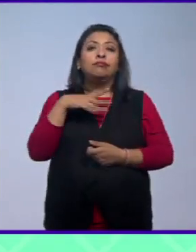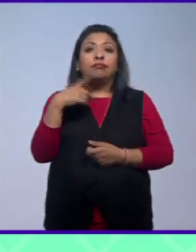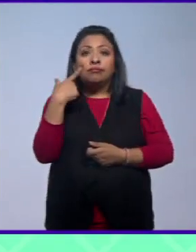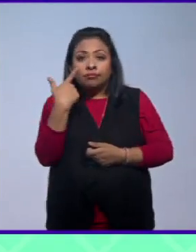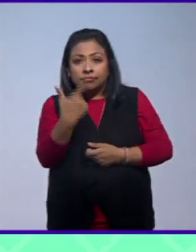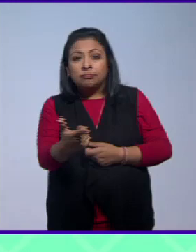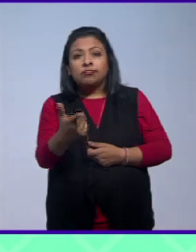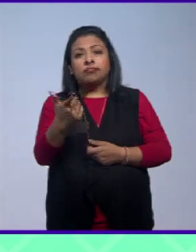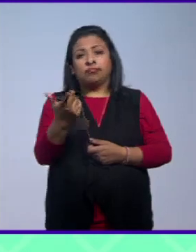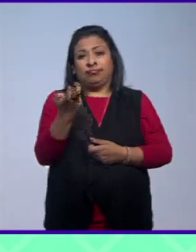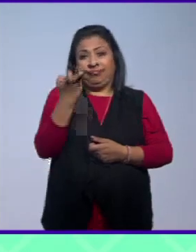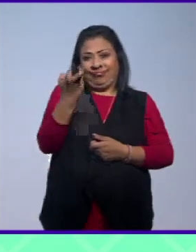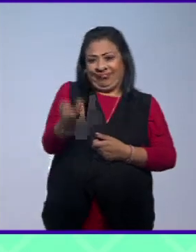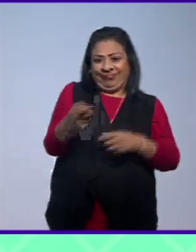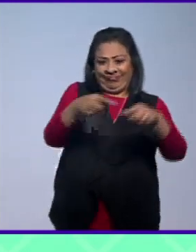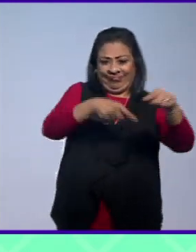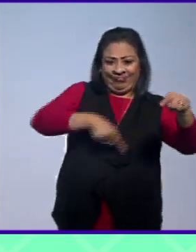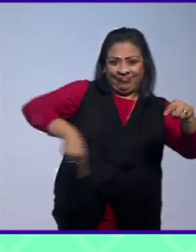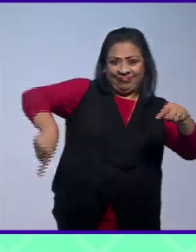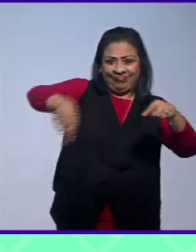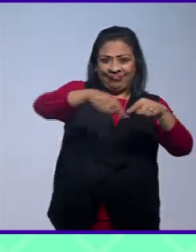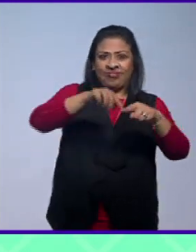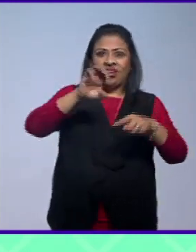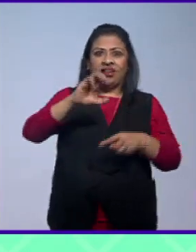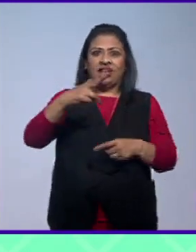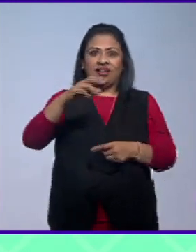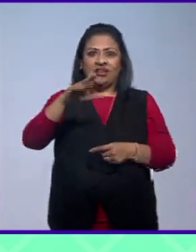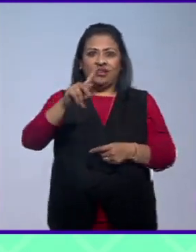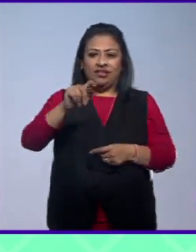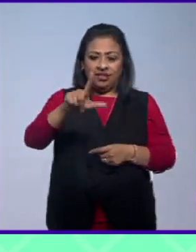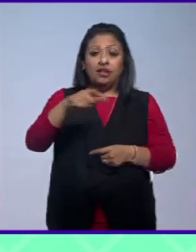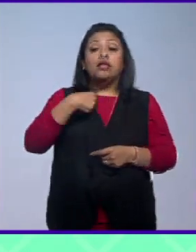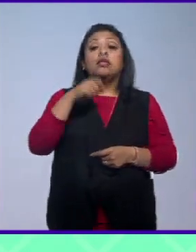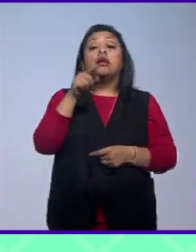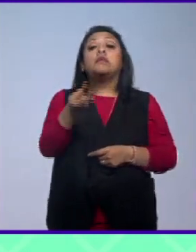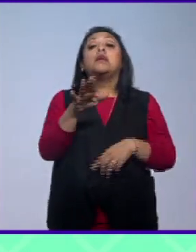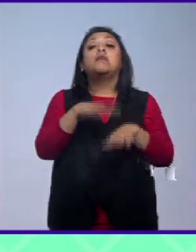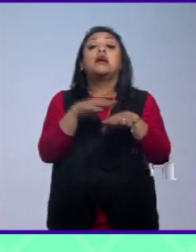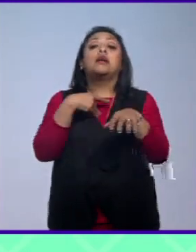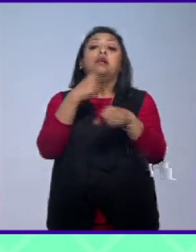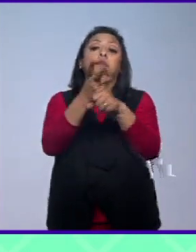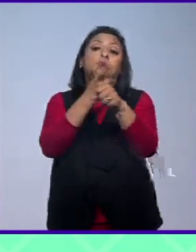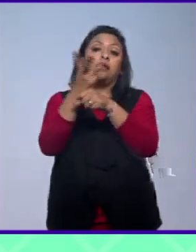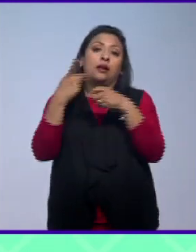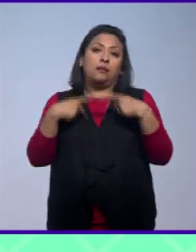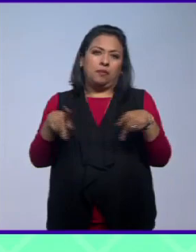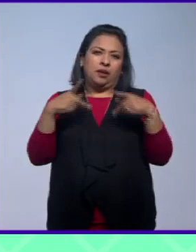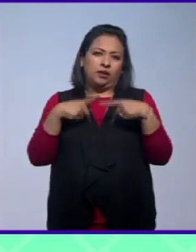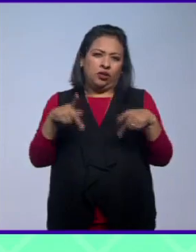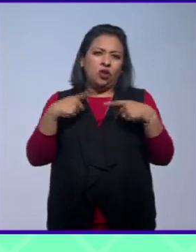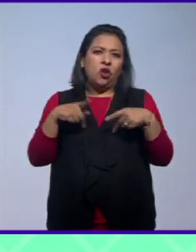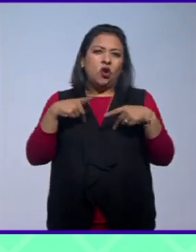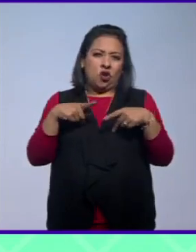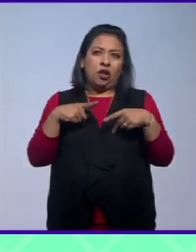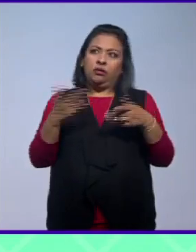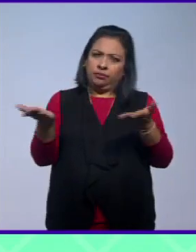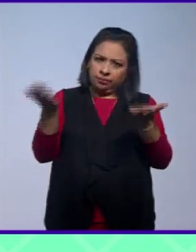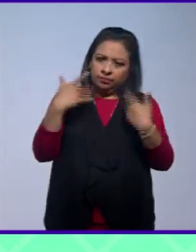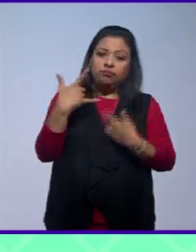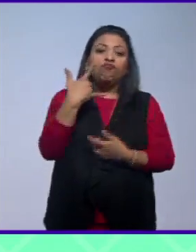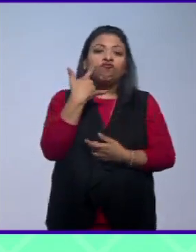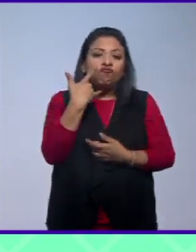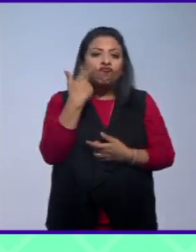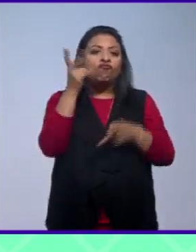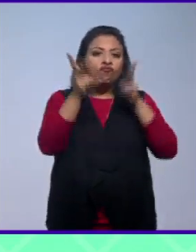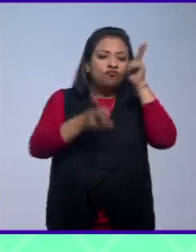vista monumentos como el que vemos aquí a Ejecatl y sobre todo invitar al público que venga a verlo